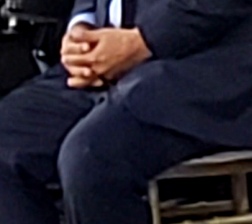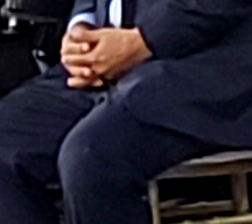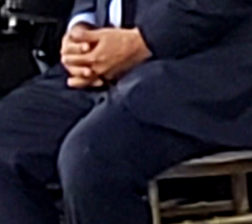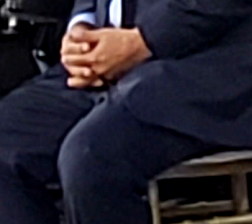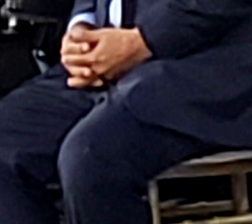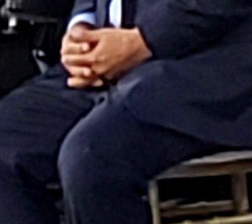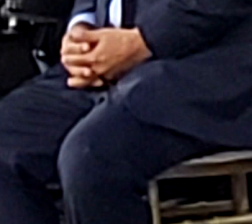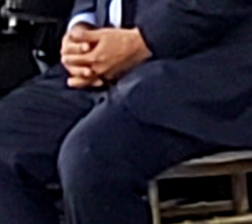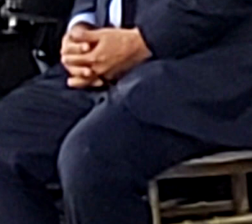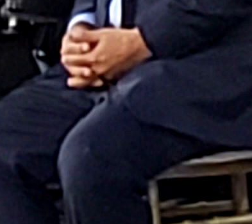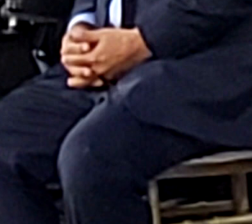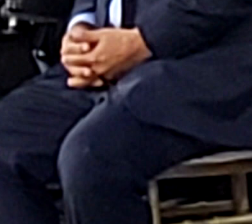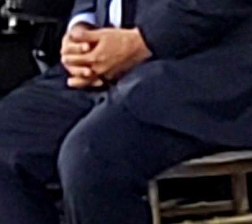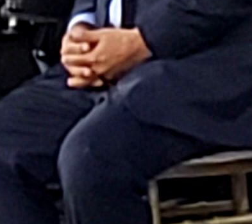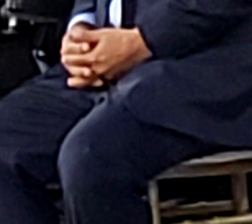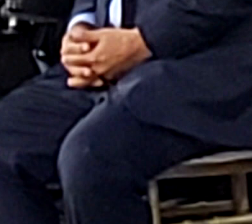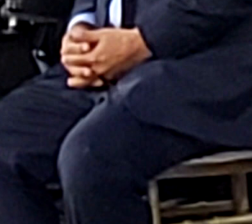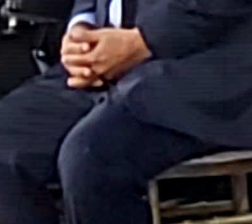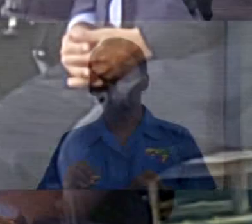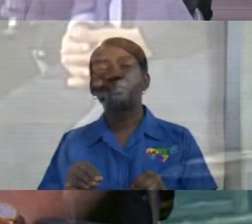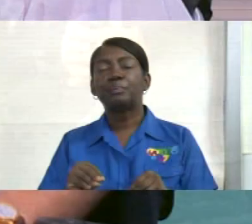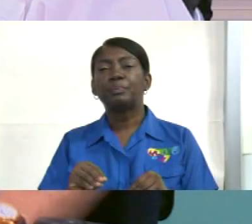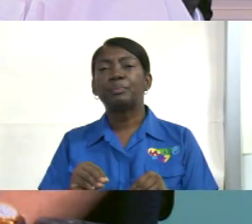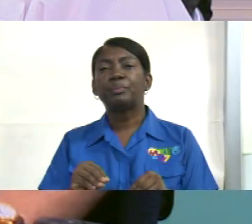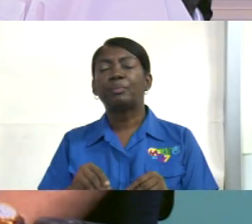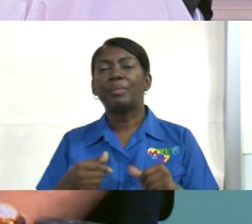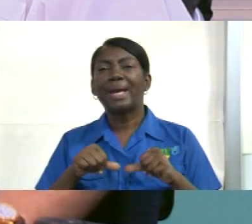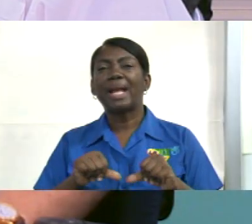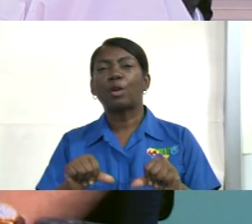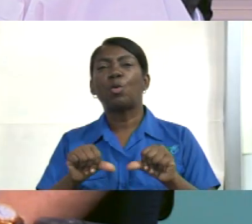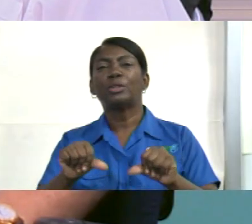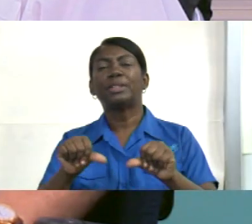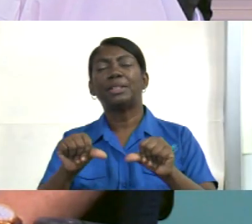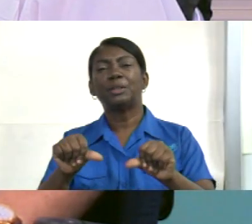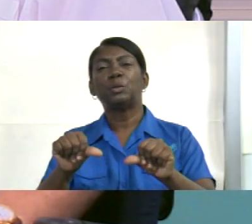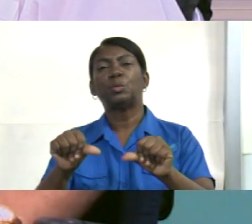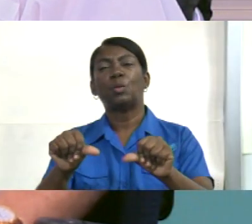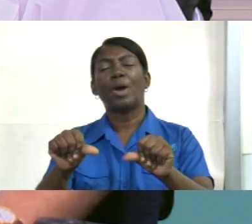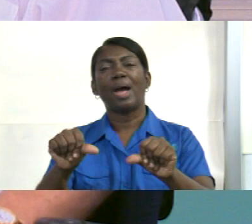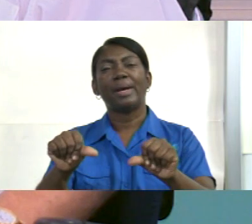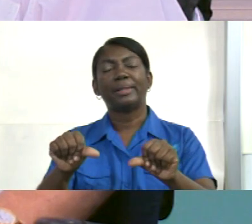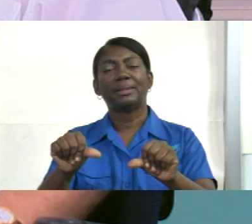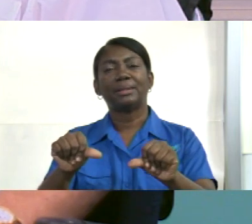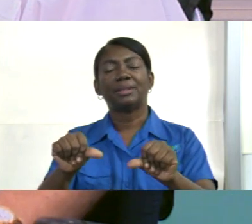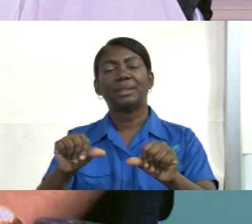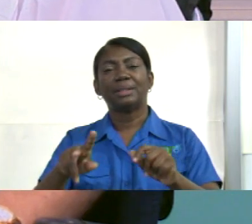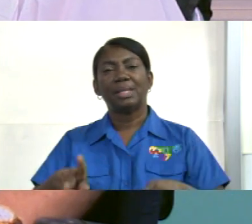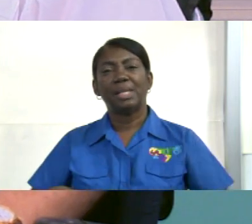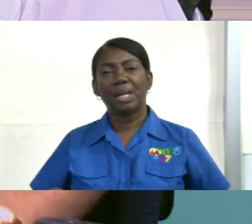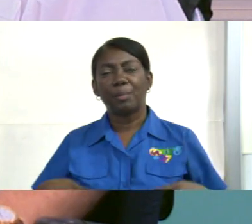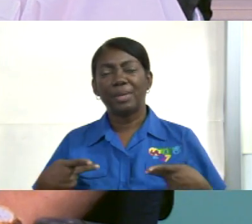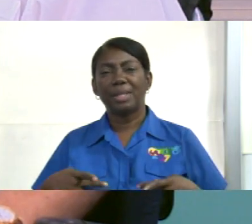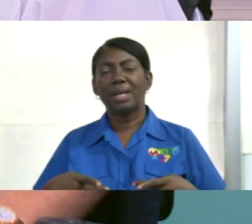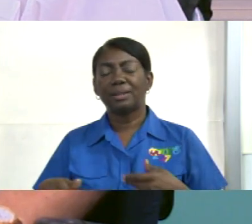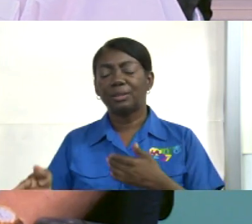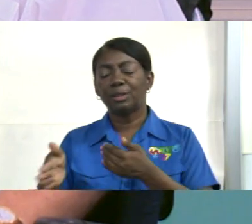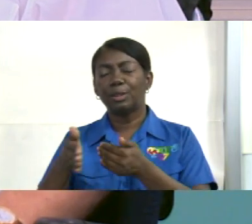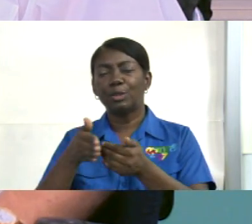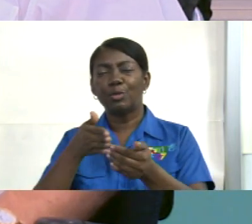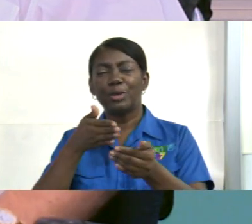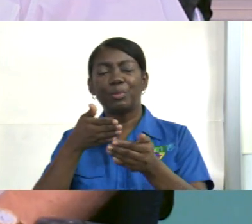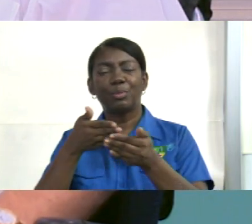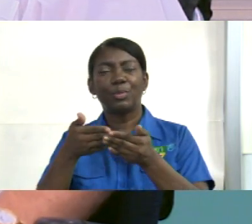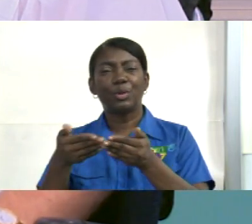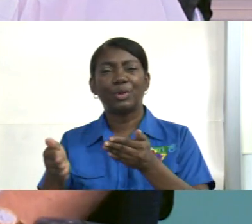impuso para seguir adelante a pesar de todo